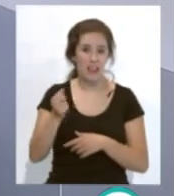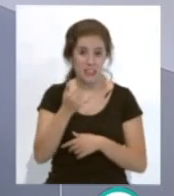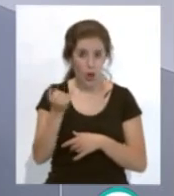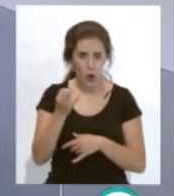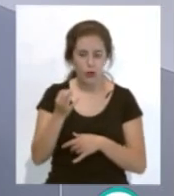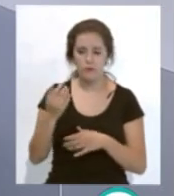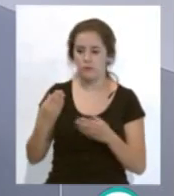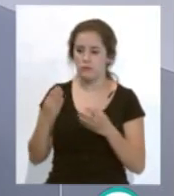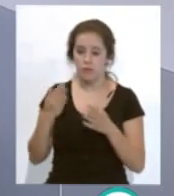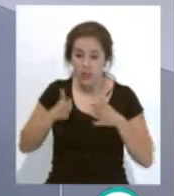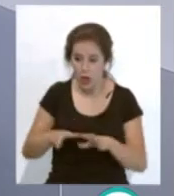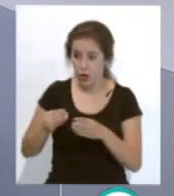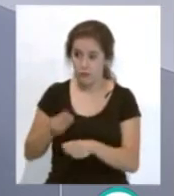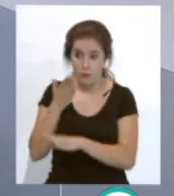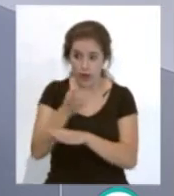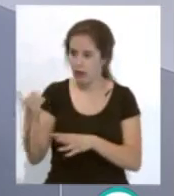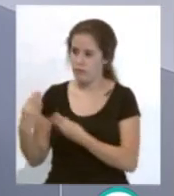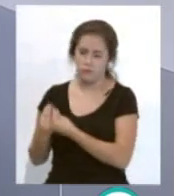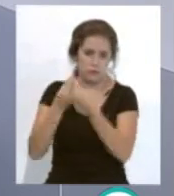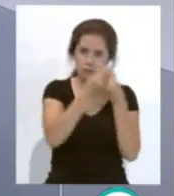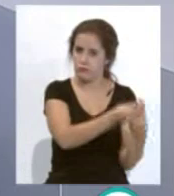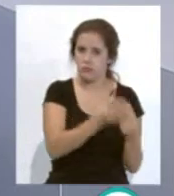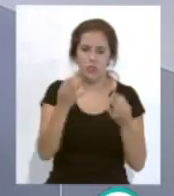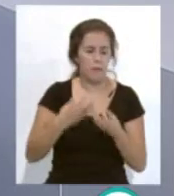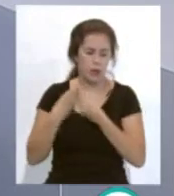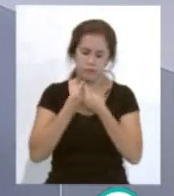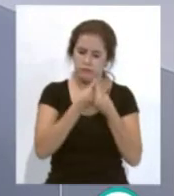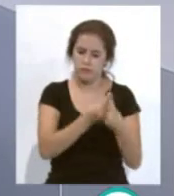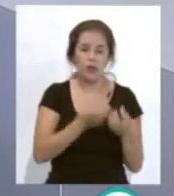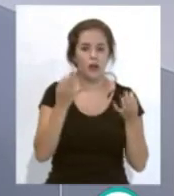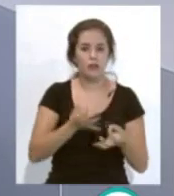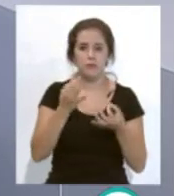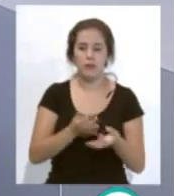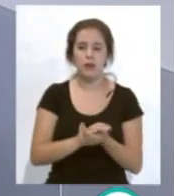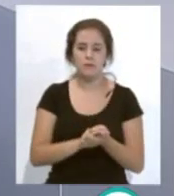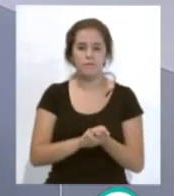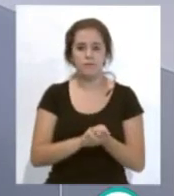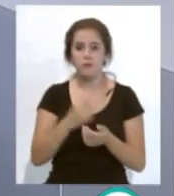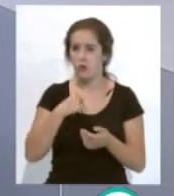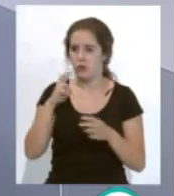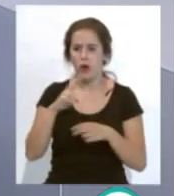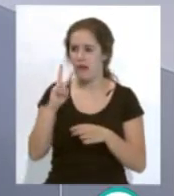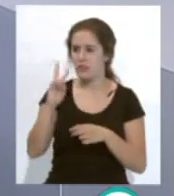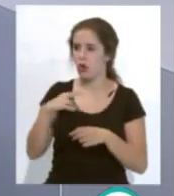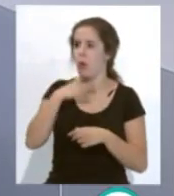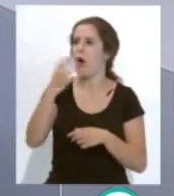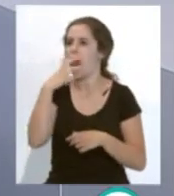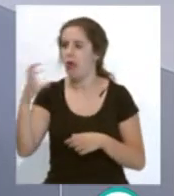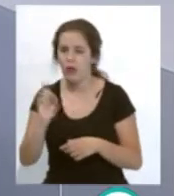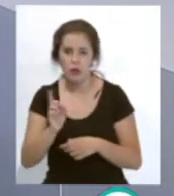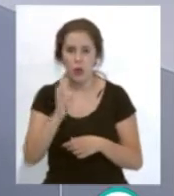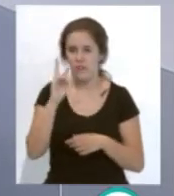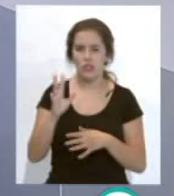O sea, a todos lados donde juega, él va. Pero jamás, jamás lo he visto que levante la voz, jamás he visto que haga ninguna